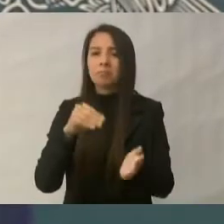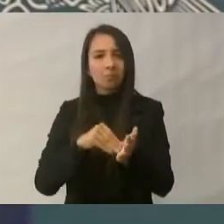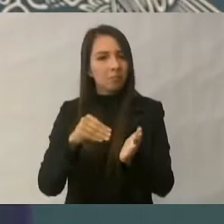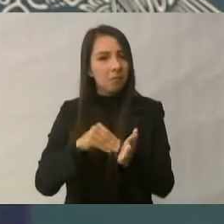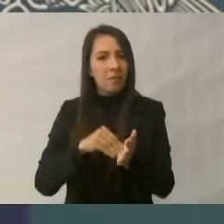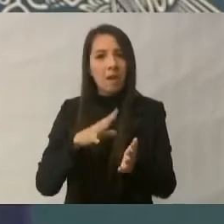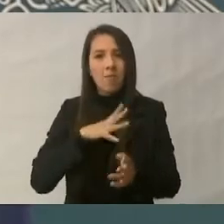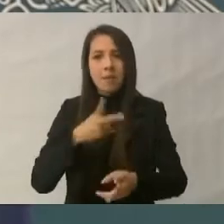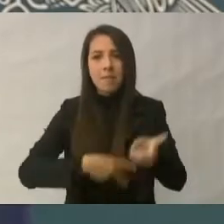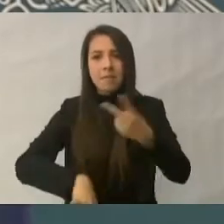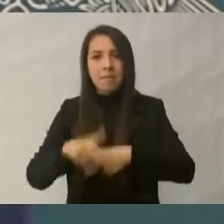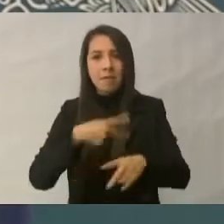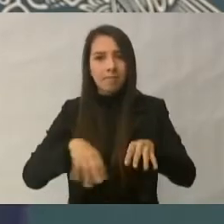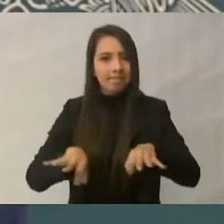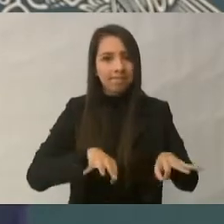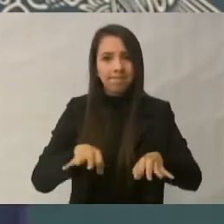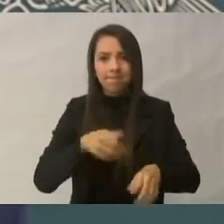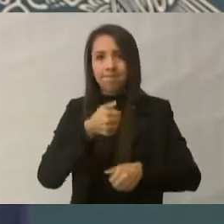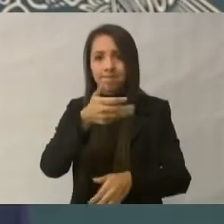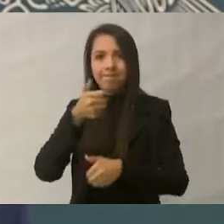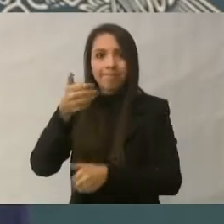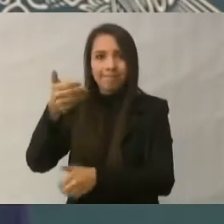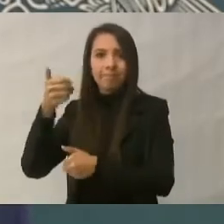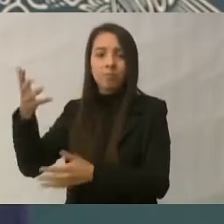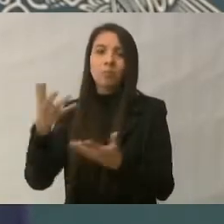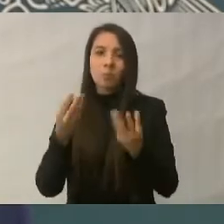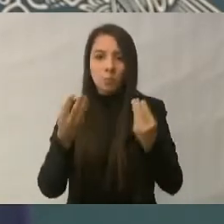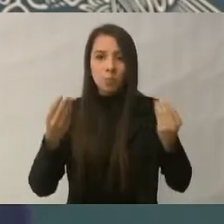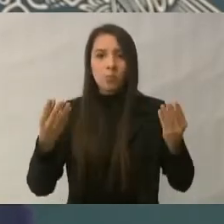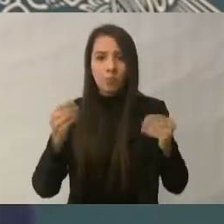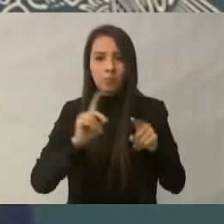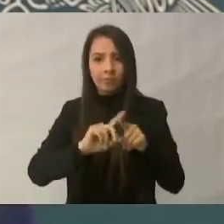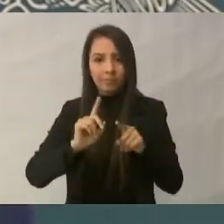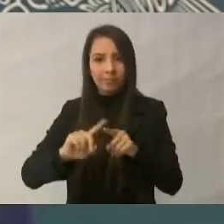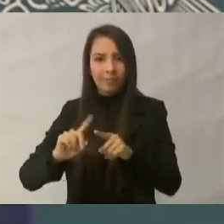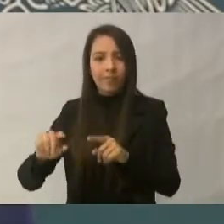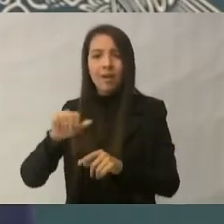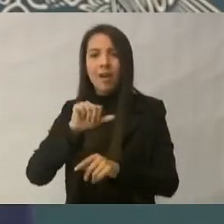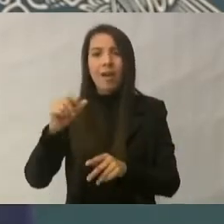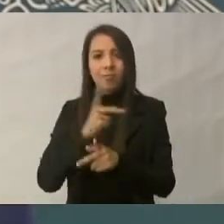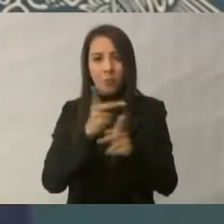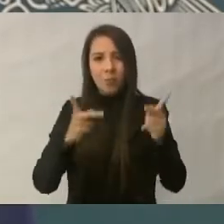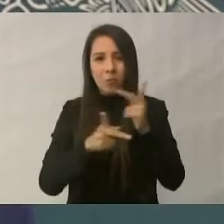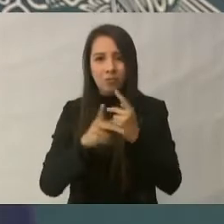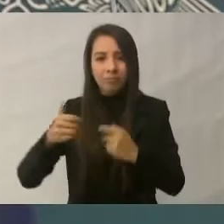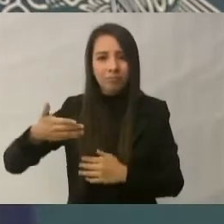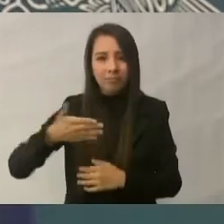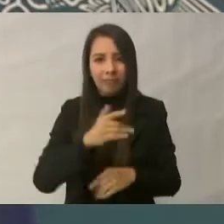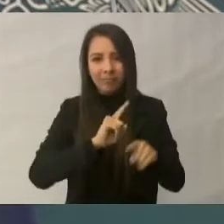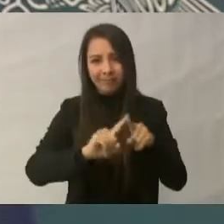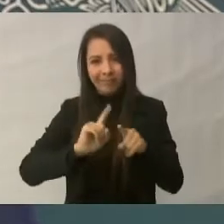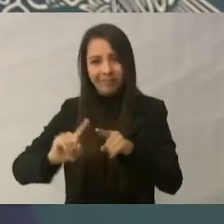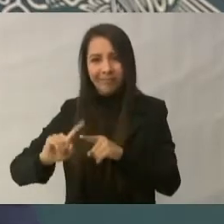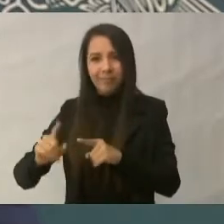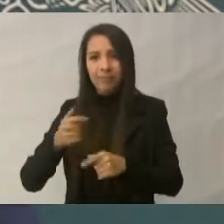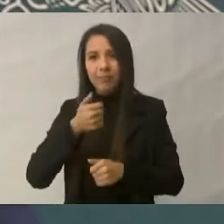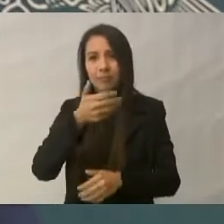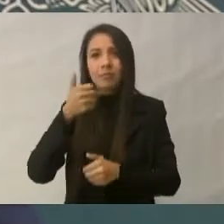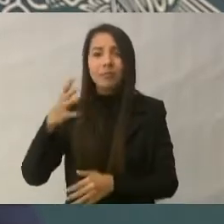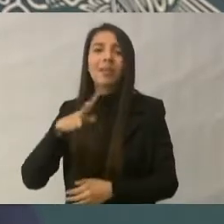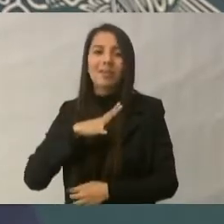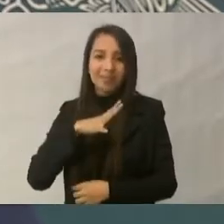Es tan noble y tan extensa y la capacidad que hay de productos, de recursos pesqueros, que solamente requerimos